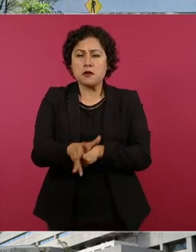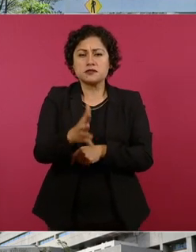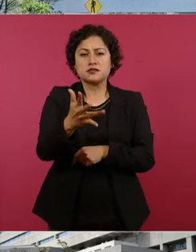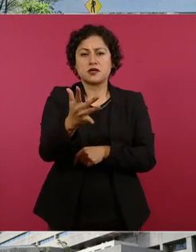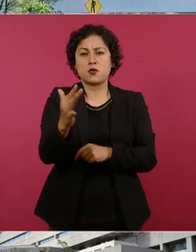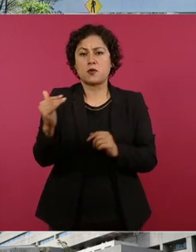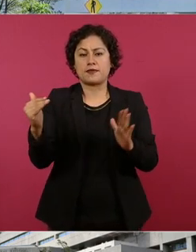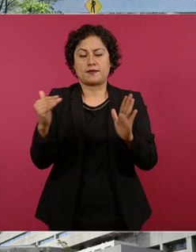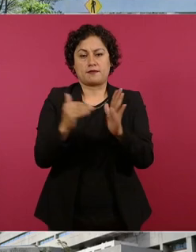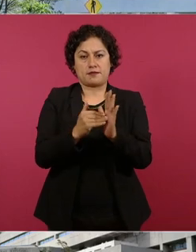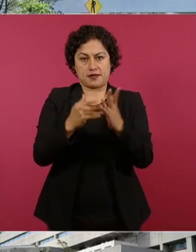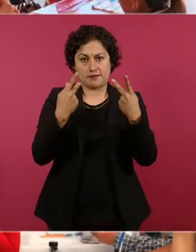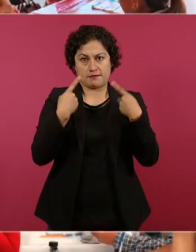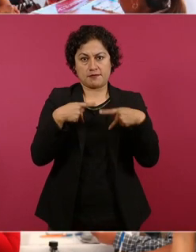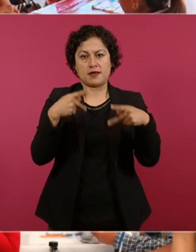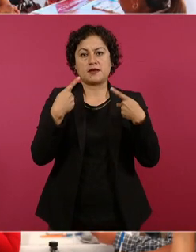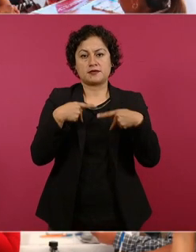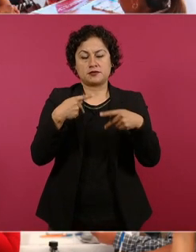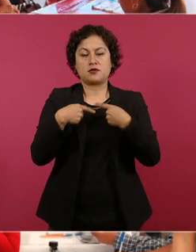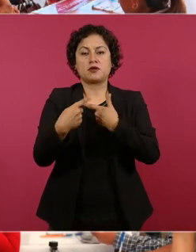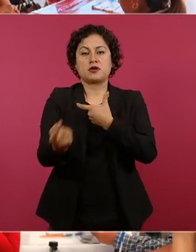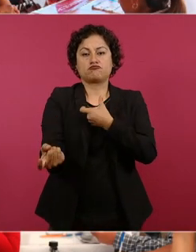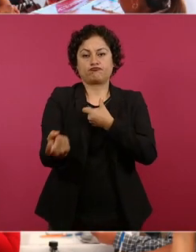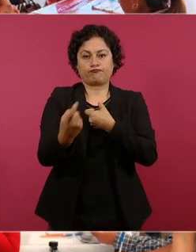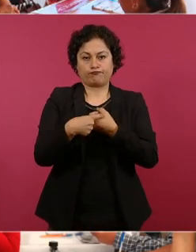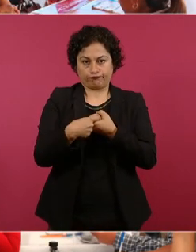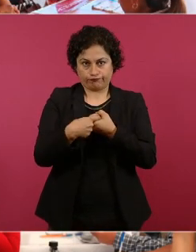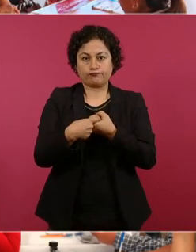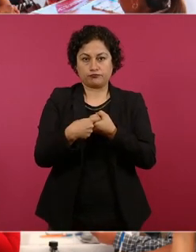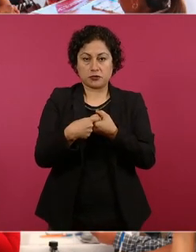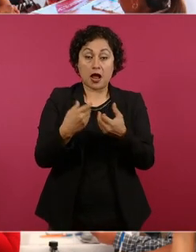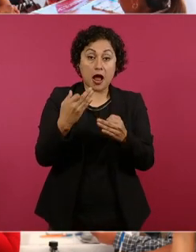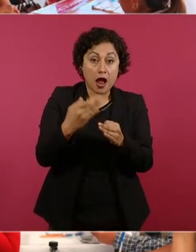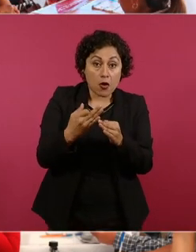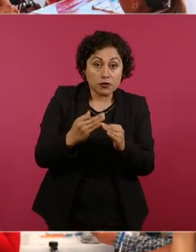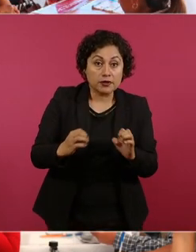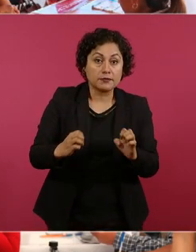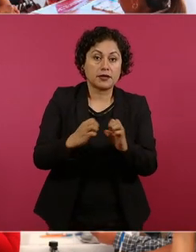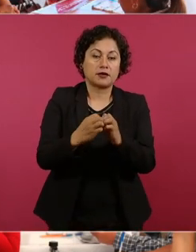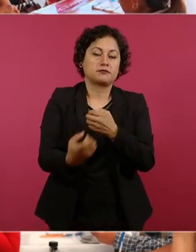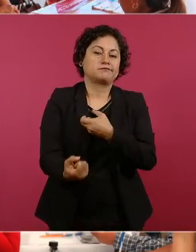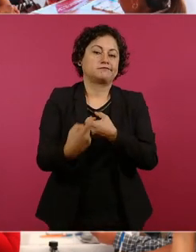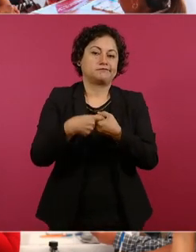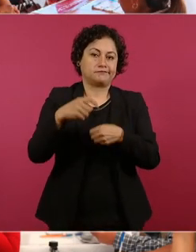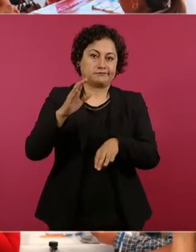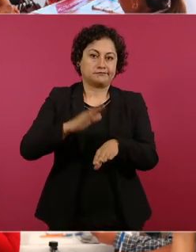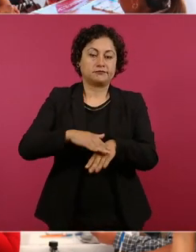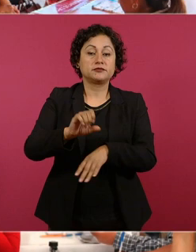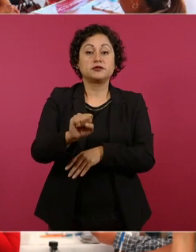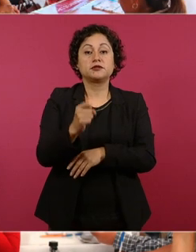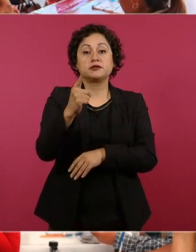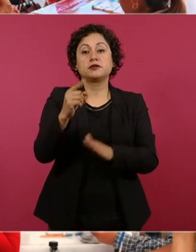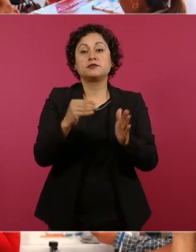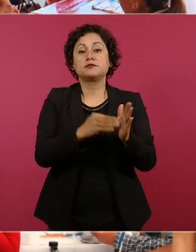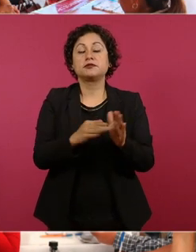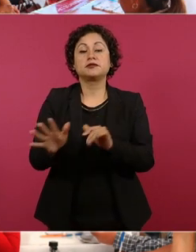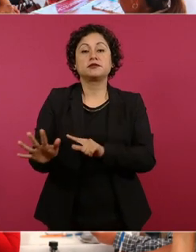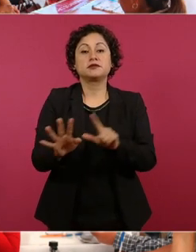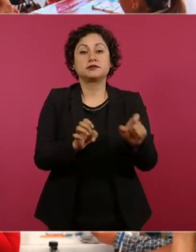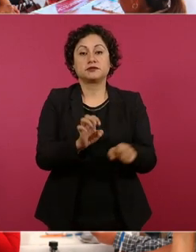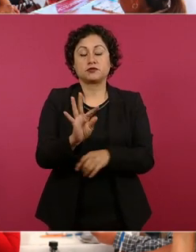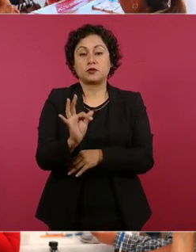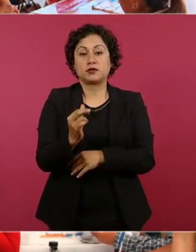beneficiarios se incorporaron en esta emergencia y 61 mil 742